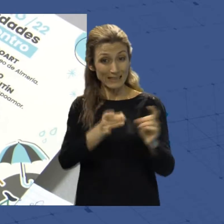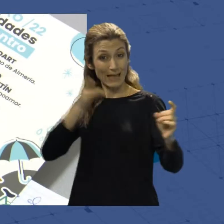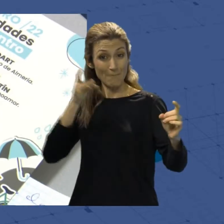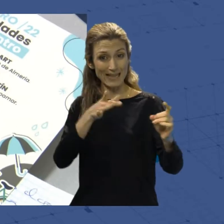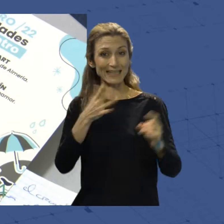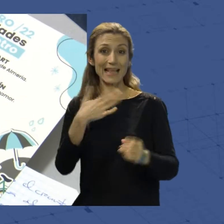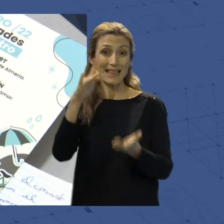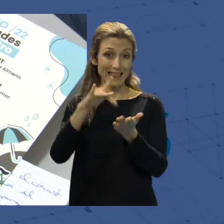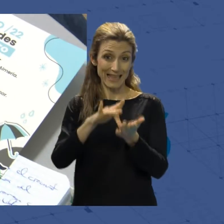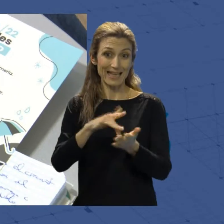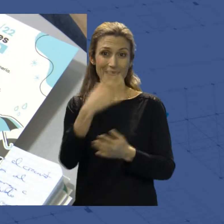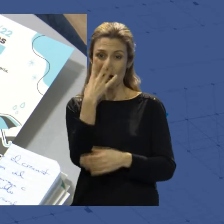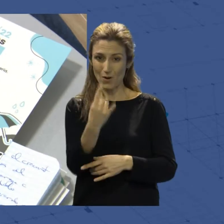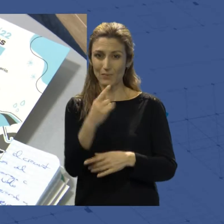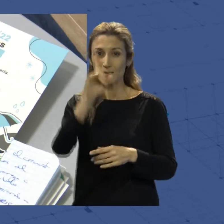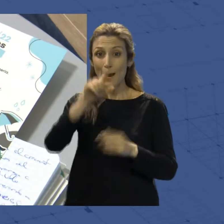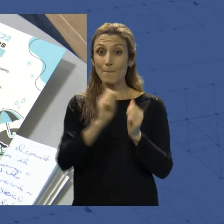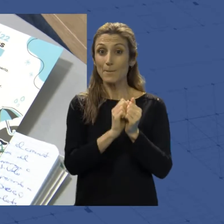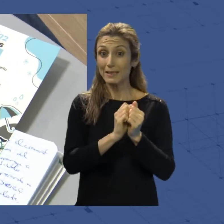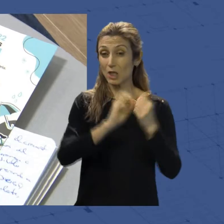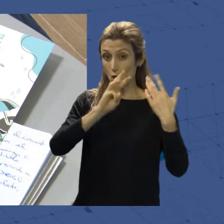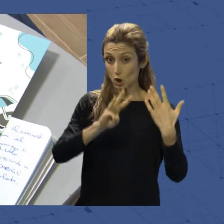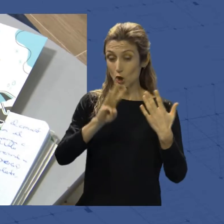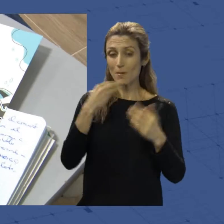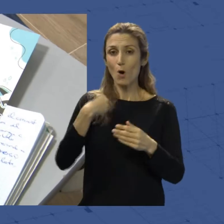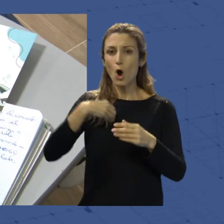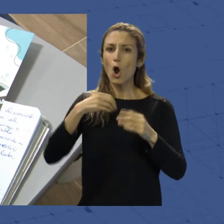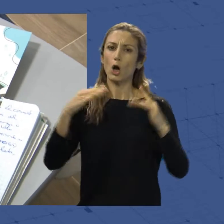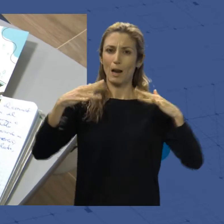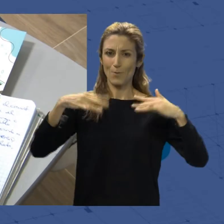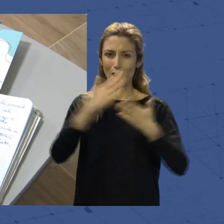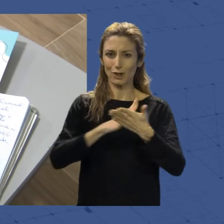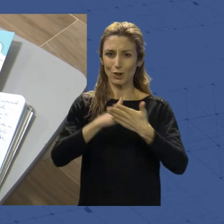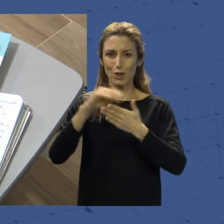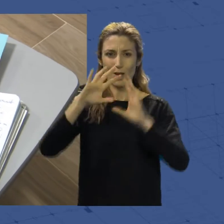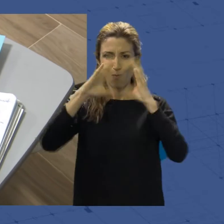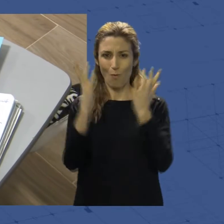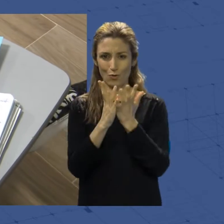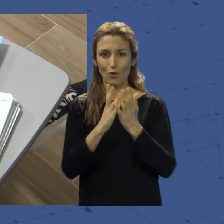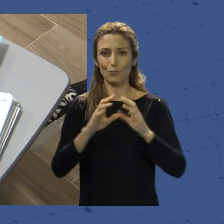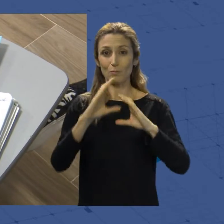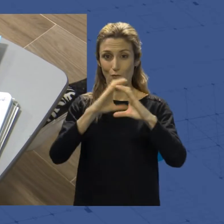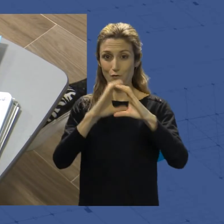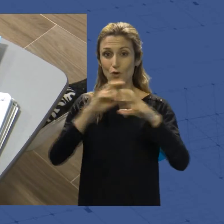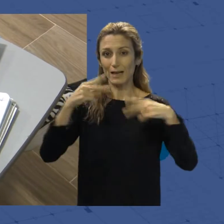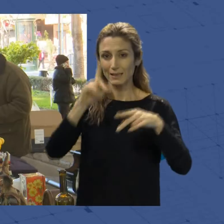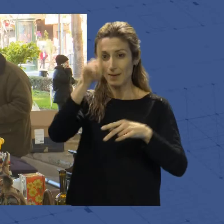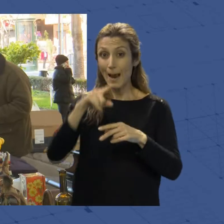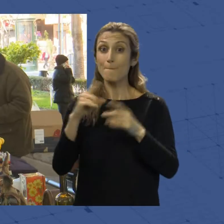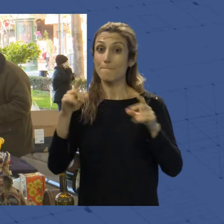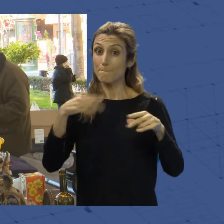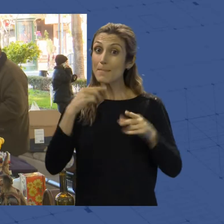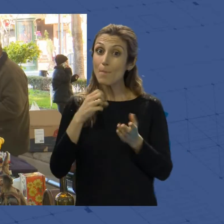del 25 al 28 volverán el Campeonato del Mundo de Food Tracks y la Feria del Queso al Paseo y a la Plaza Vieja respectivamente.